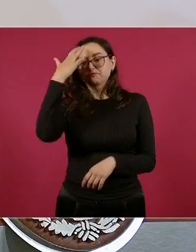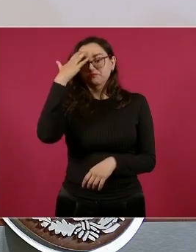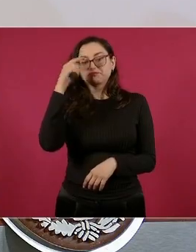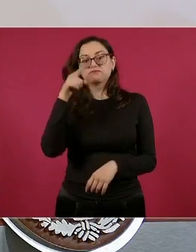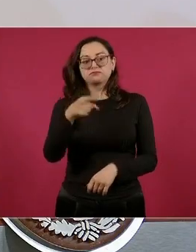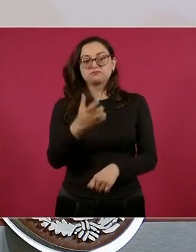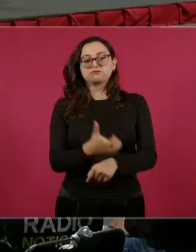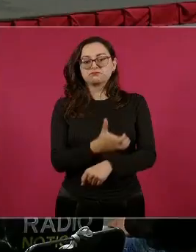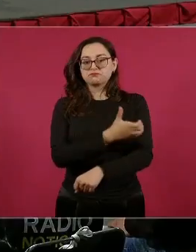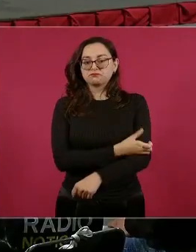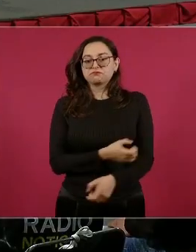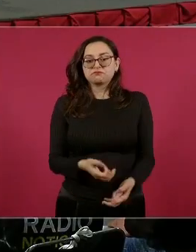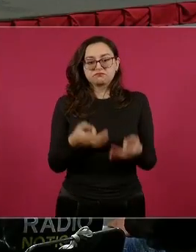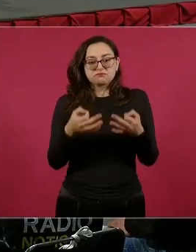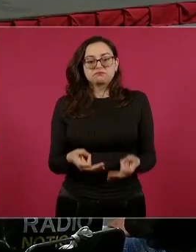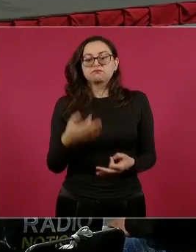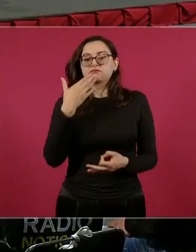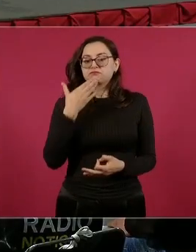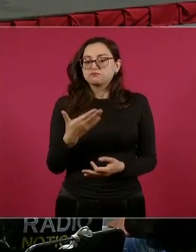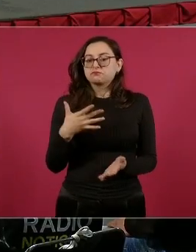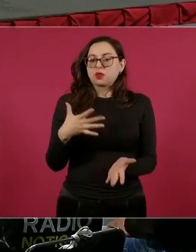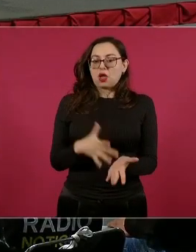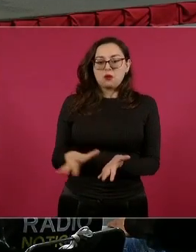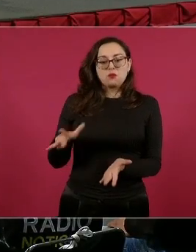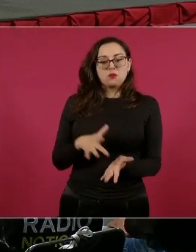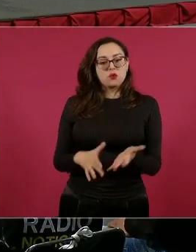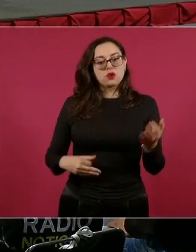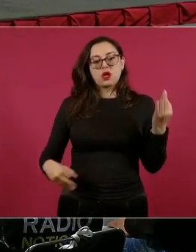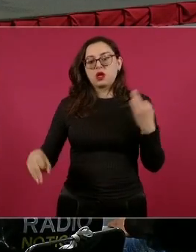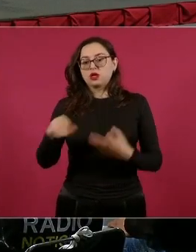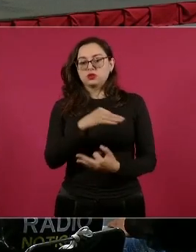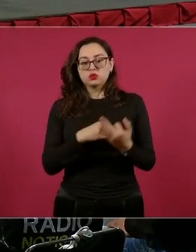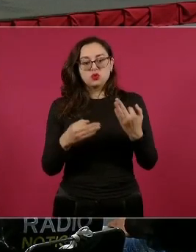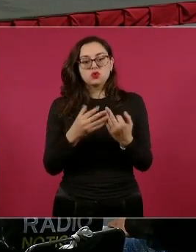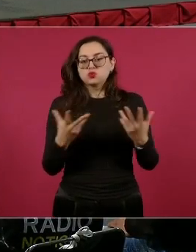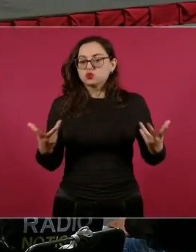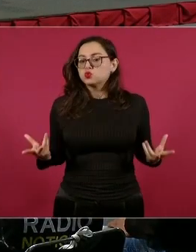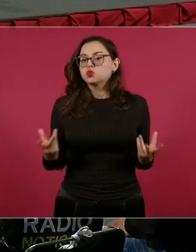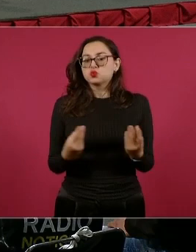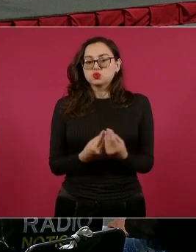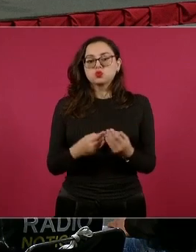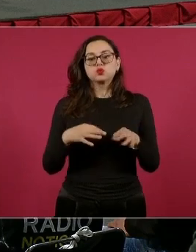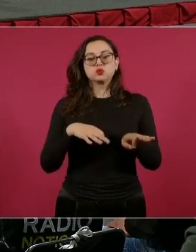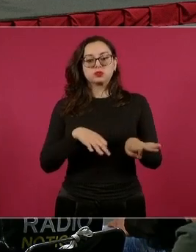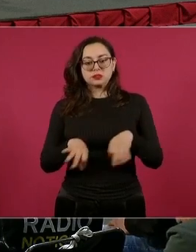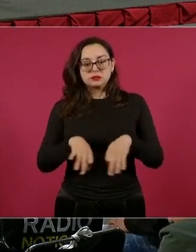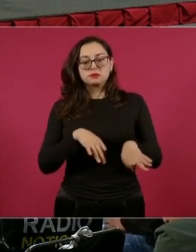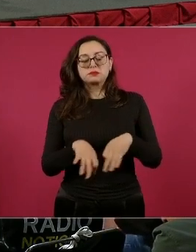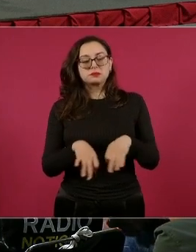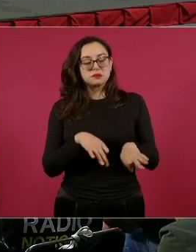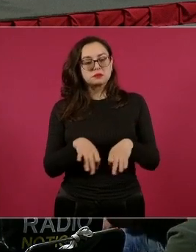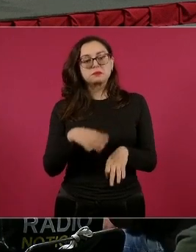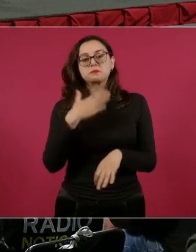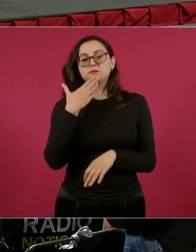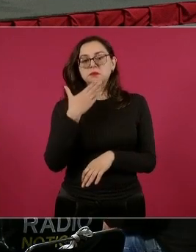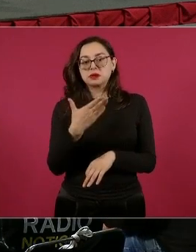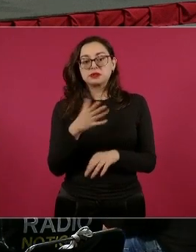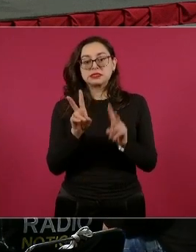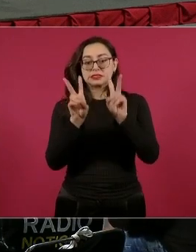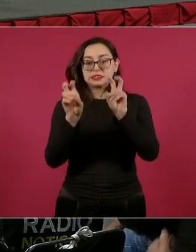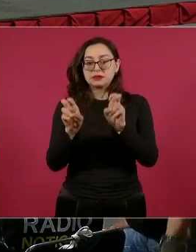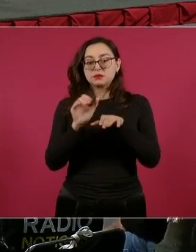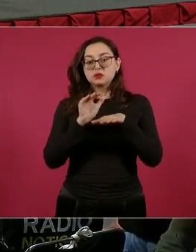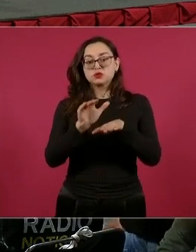competente y muy colaborador con muchos de nosotros, que hemos trabajado en los temas de